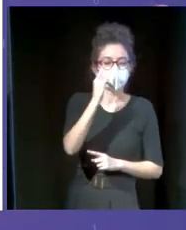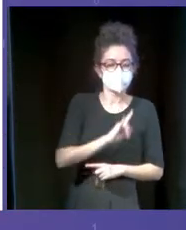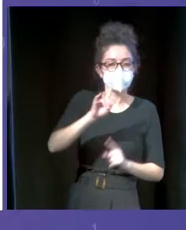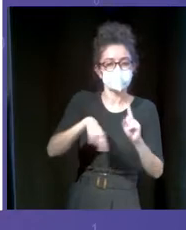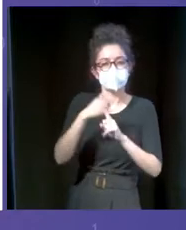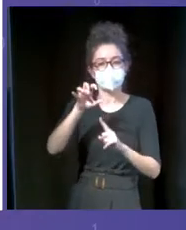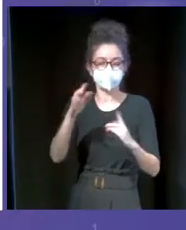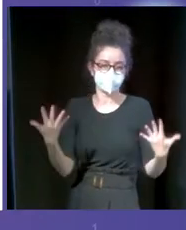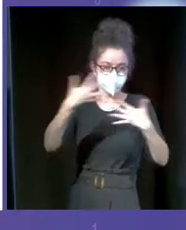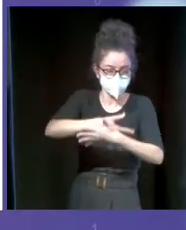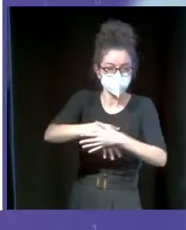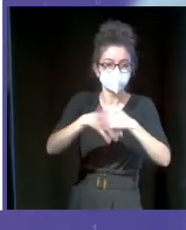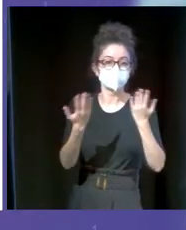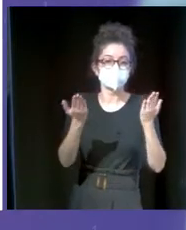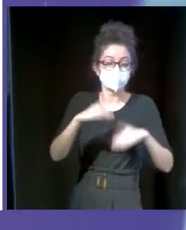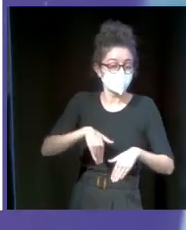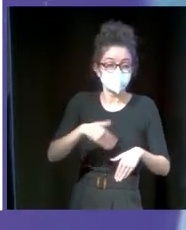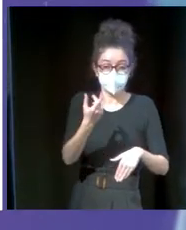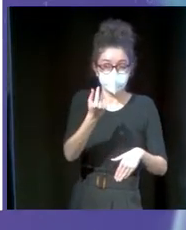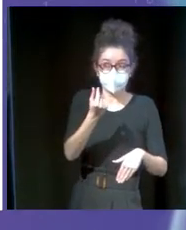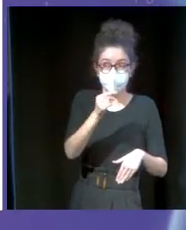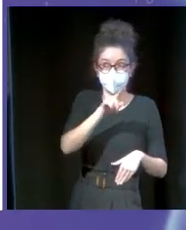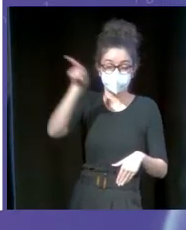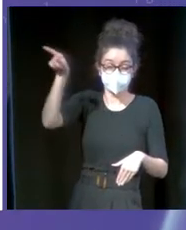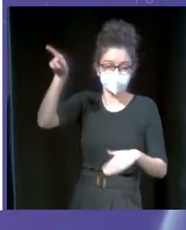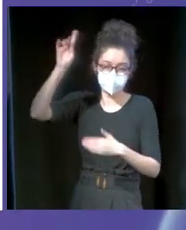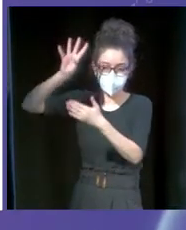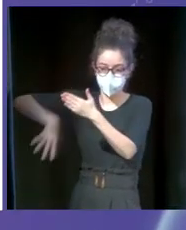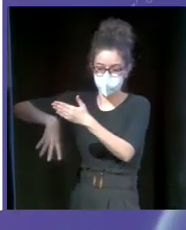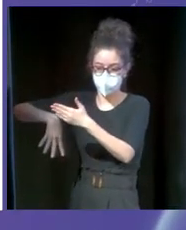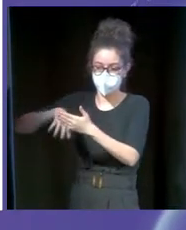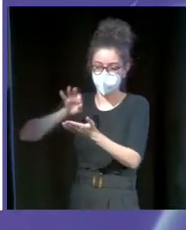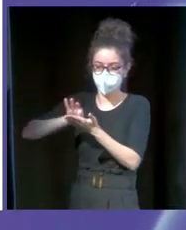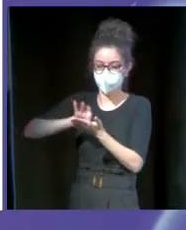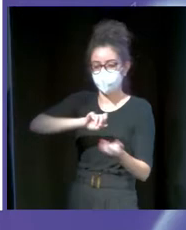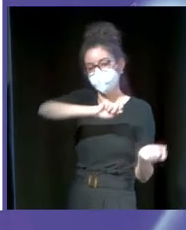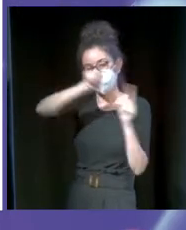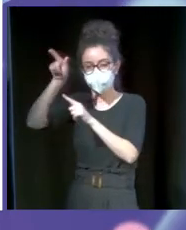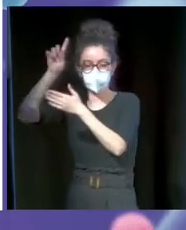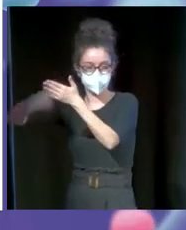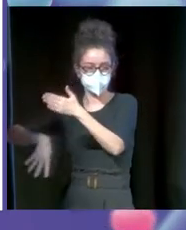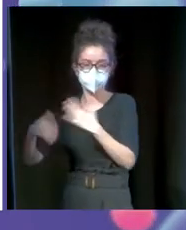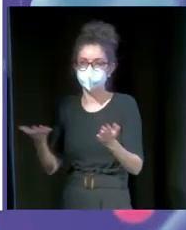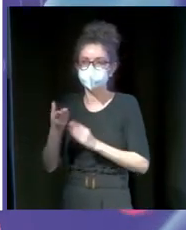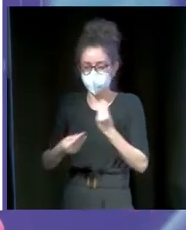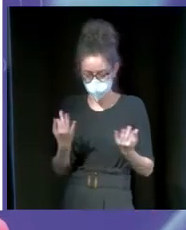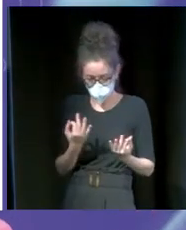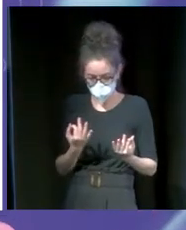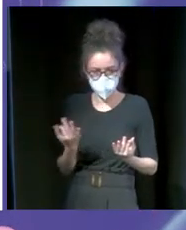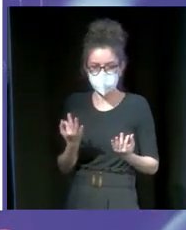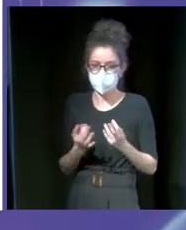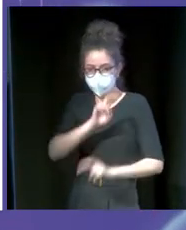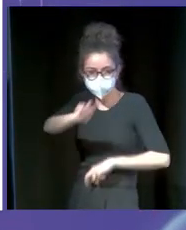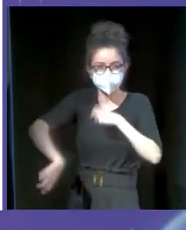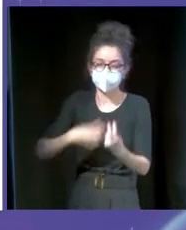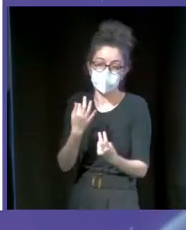forma que todos los desarrollos se los llevaron a Barcelona. Entonces, en ese momento dijimos, ¿qué hacemos? Esto es o renovarse o morir. Entonces,